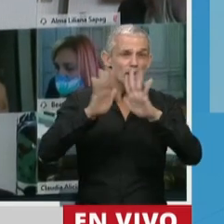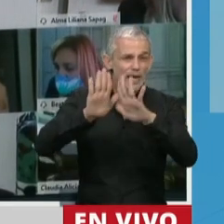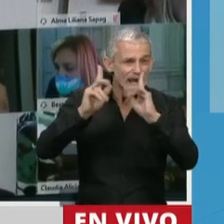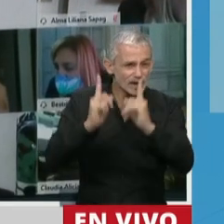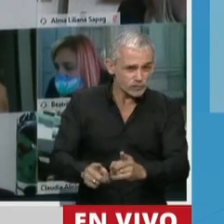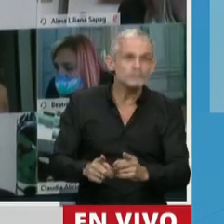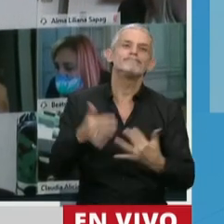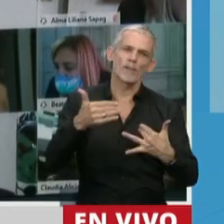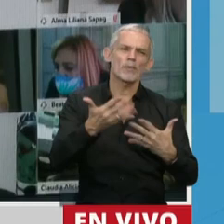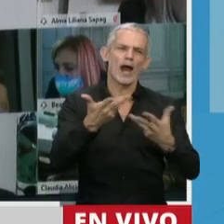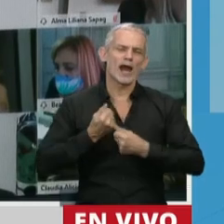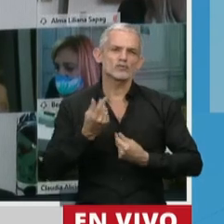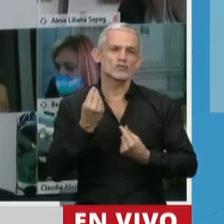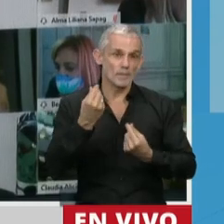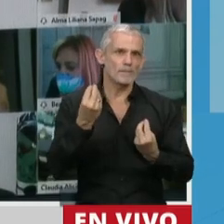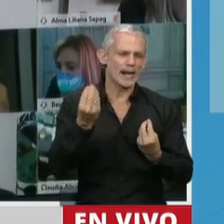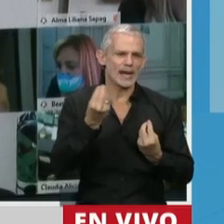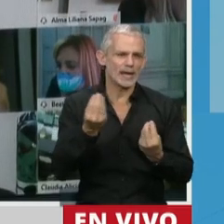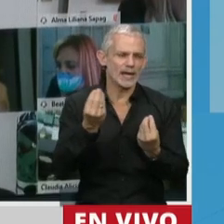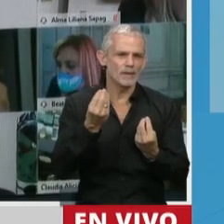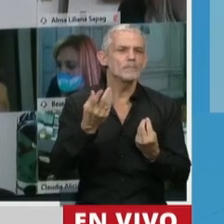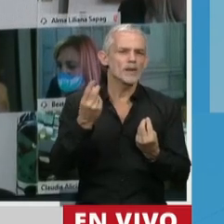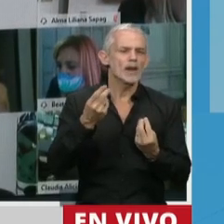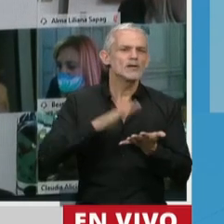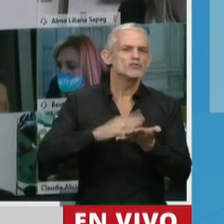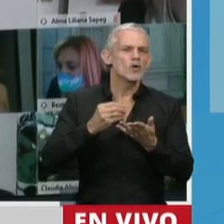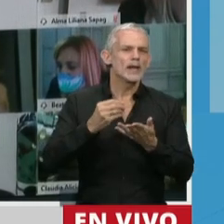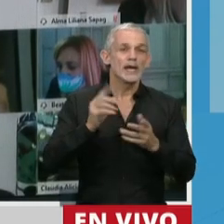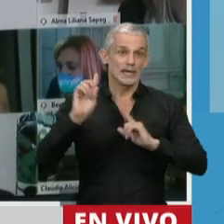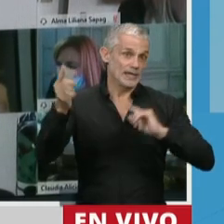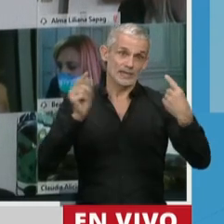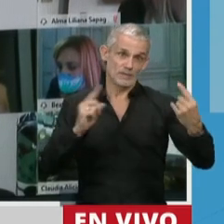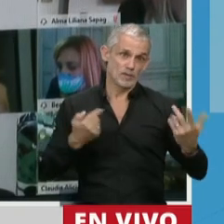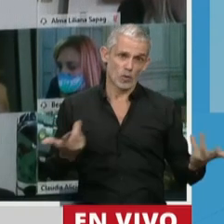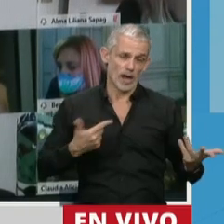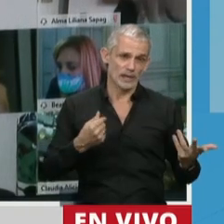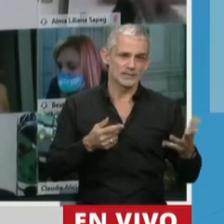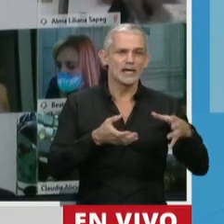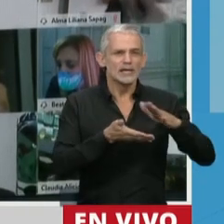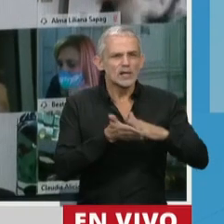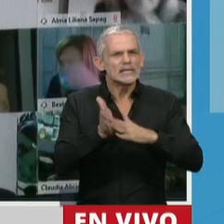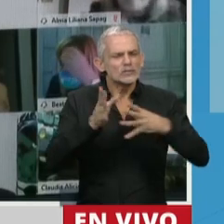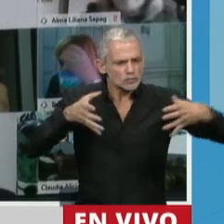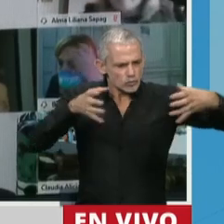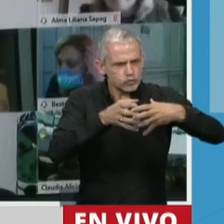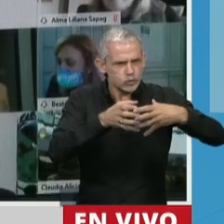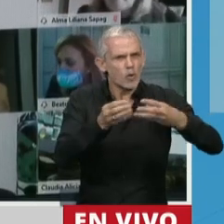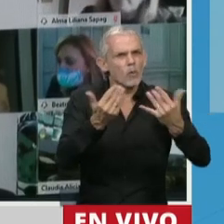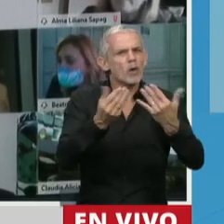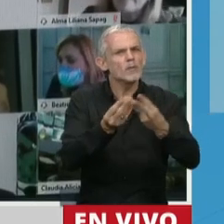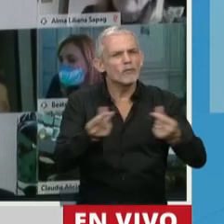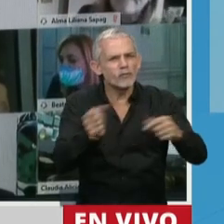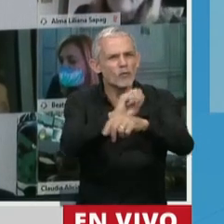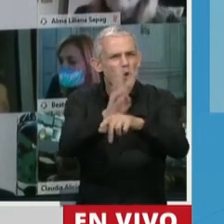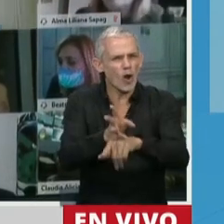en esto puede servir, un trabajo muy profundo en términos también singulares. Son salidas colectivas, si todos y todas y todes